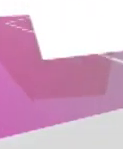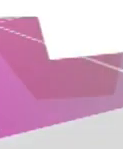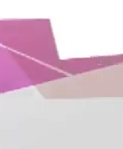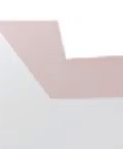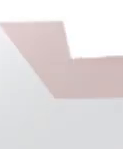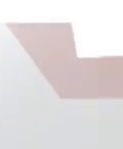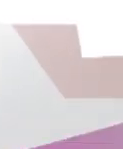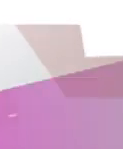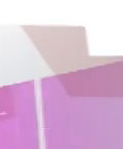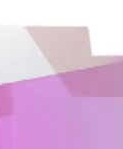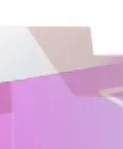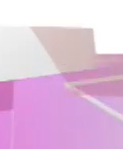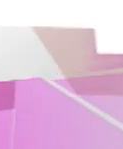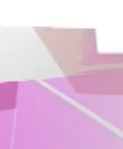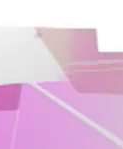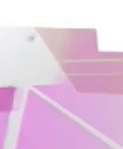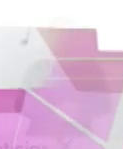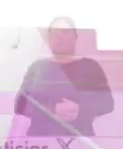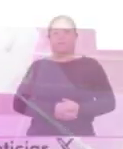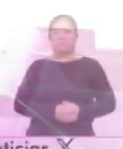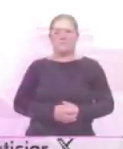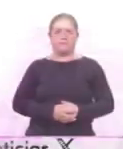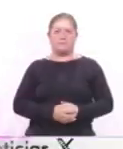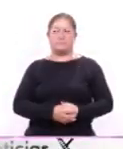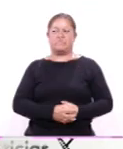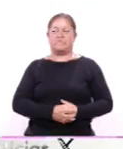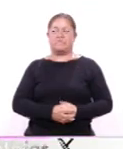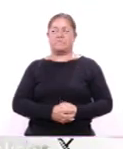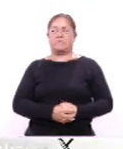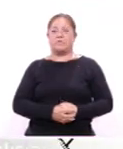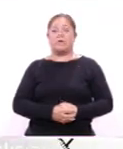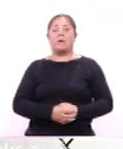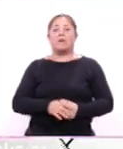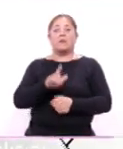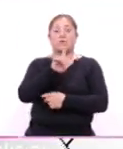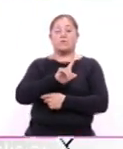Hoy es lunes 26 de febrero y esta es la información.